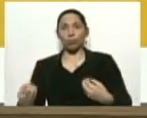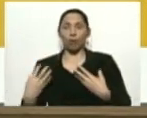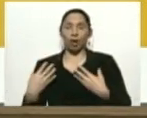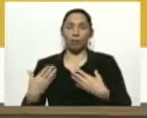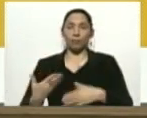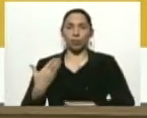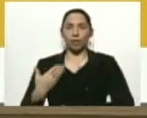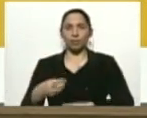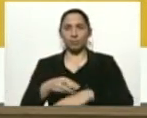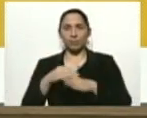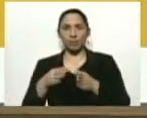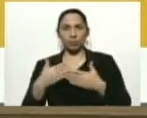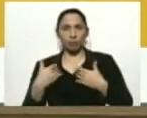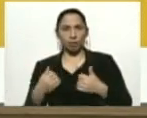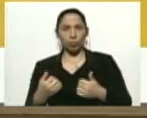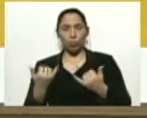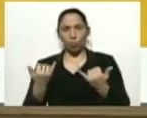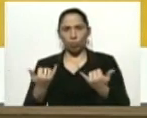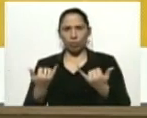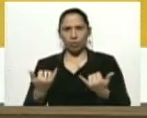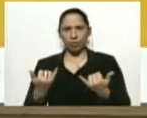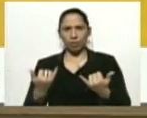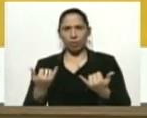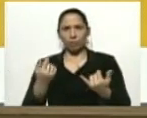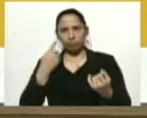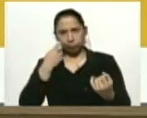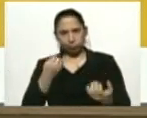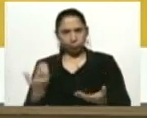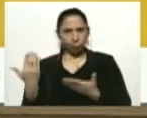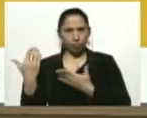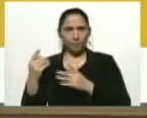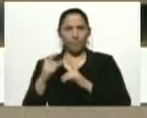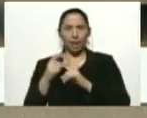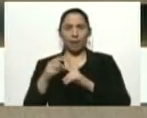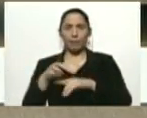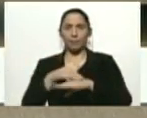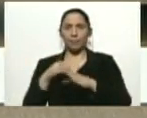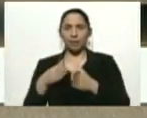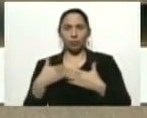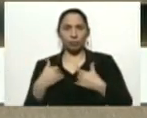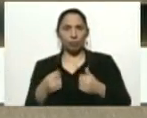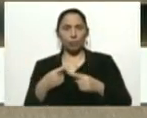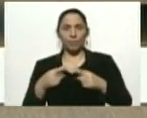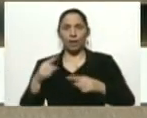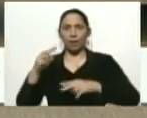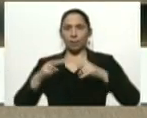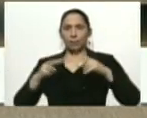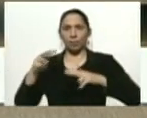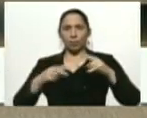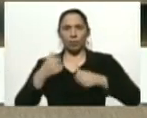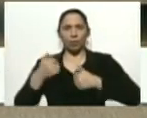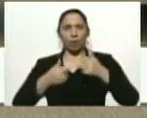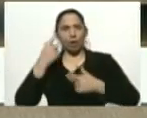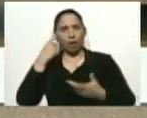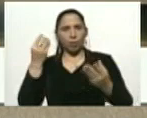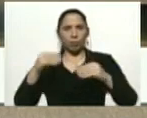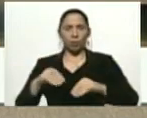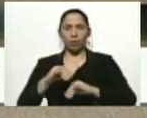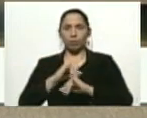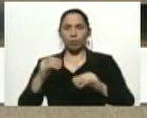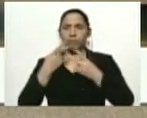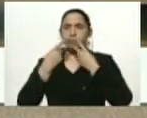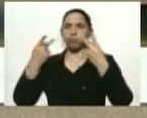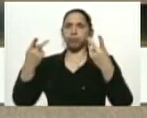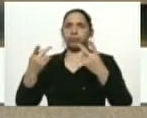Ahí el ministro de Salud, y ahorita le voy a dar la palabra para que él exponga los protocolos que se pusieron a circular